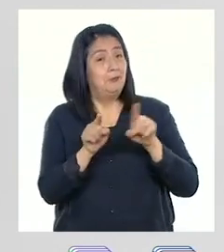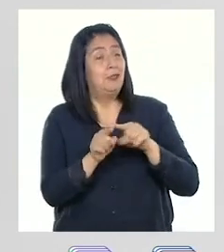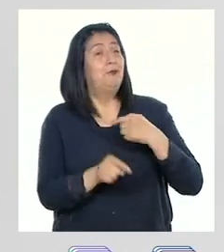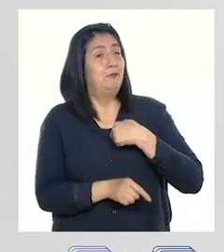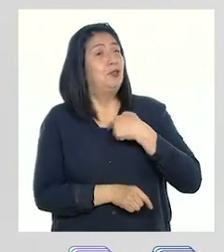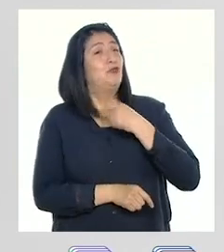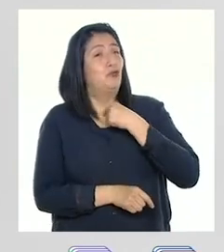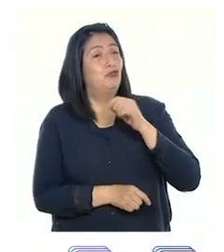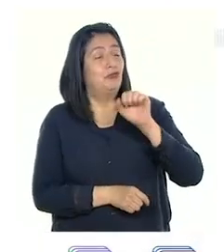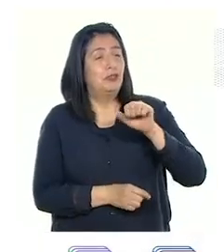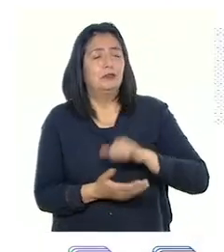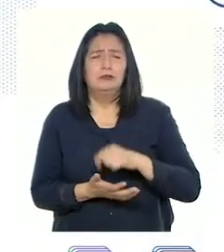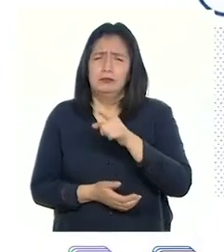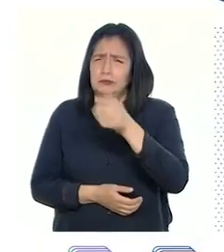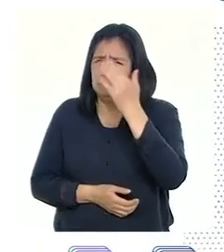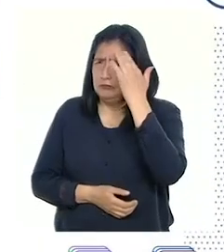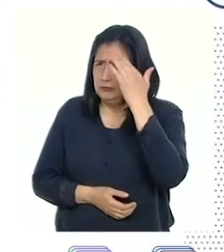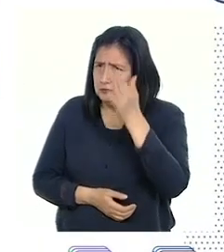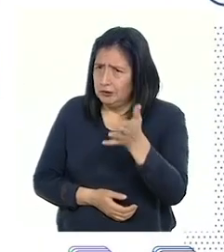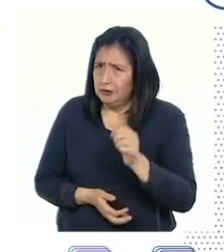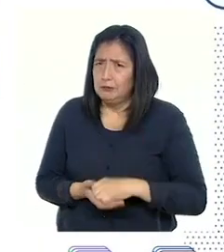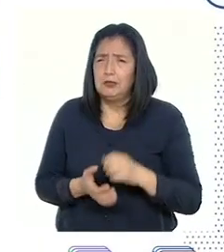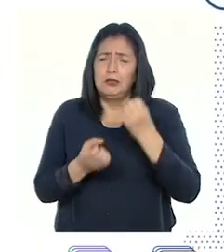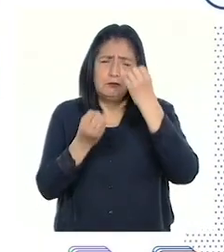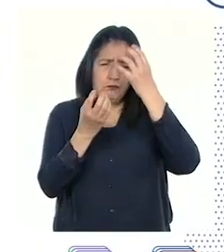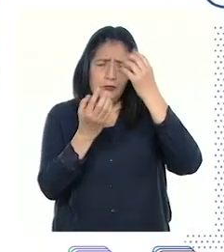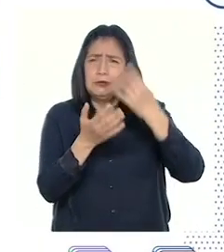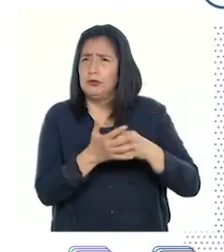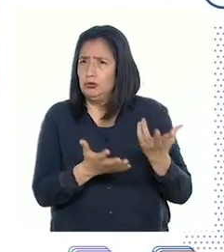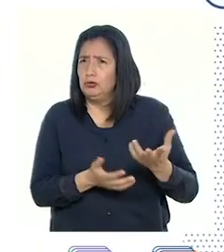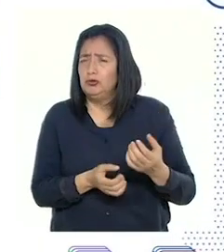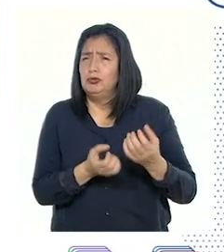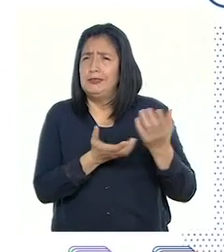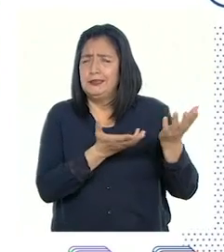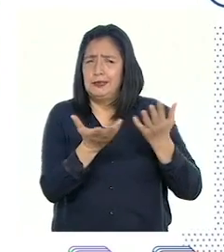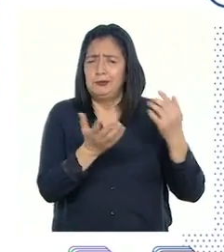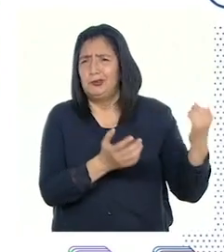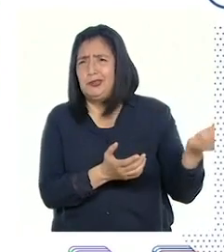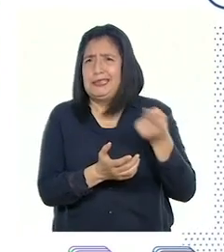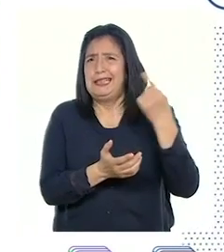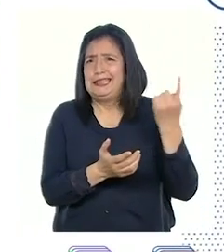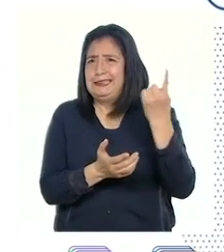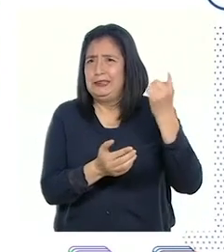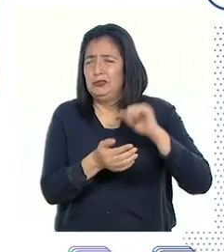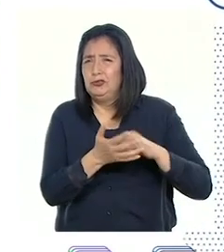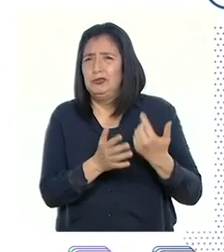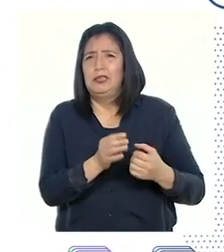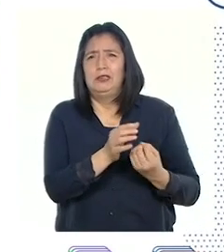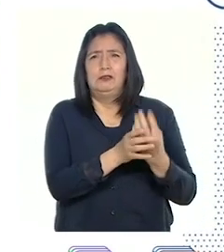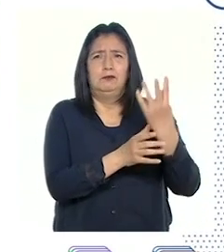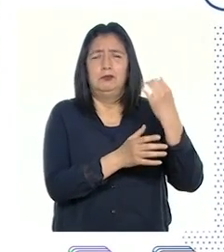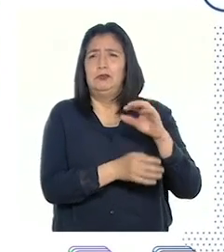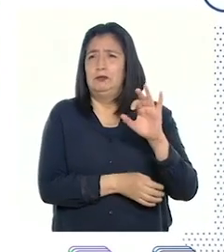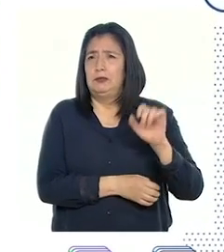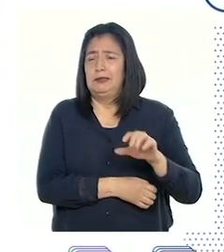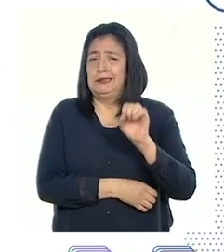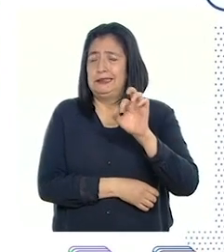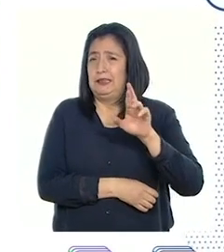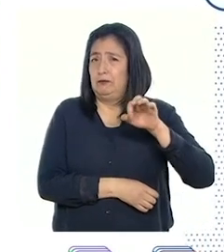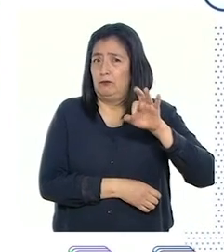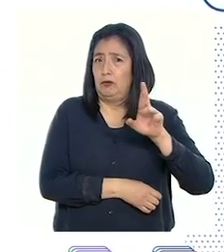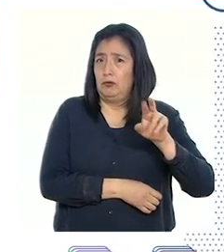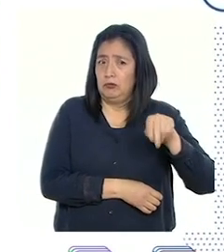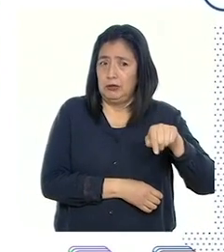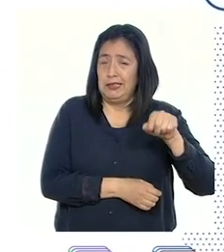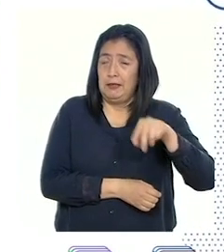favoritas. ¿Sabías que según datos del Servicio Nacional Forestal y de Fauna Silvestre, CERFOR, en nuestro